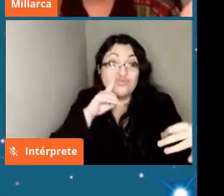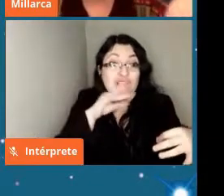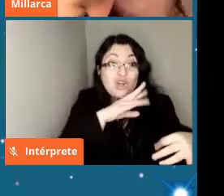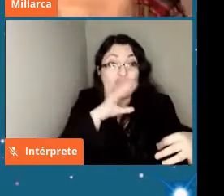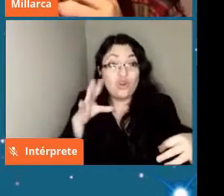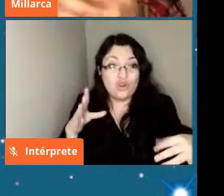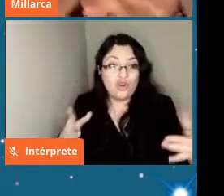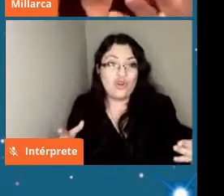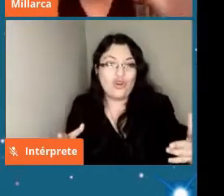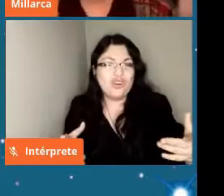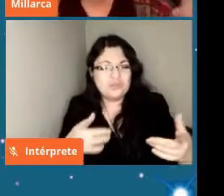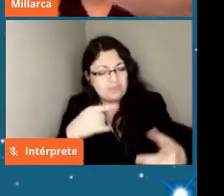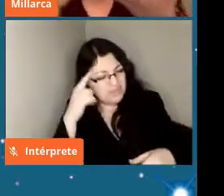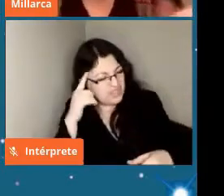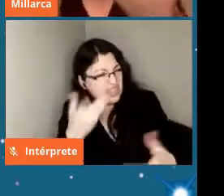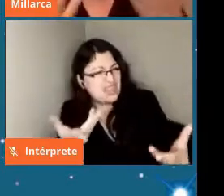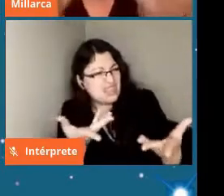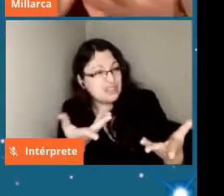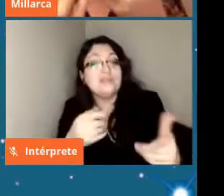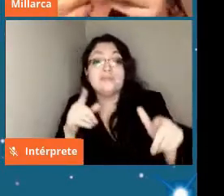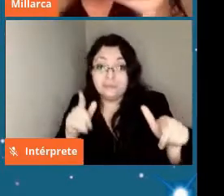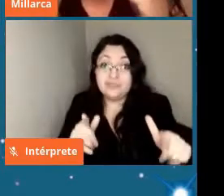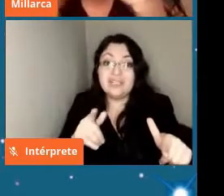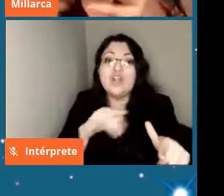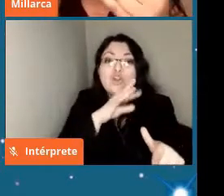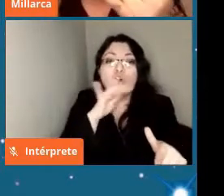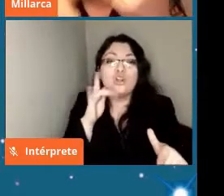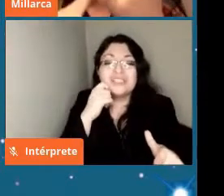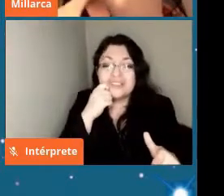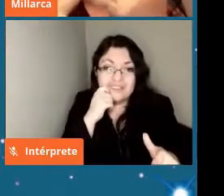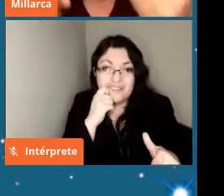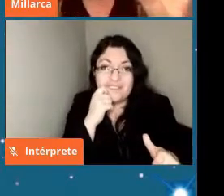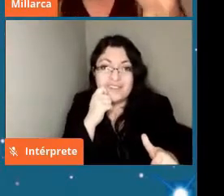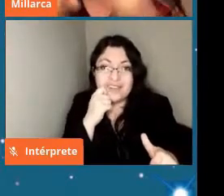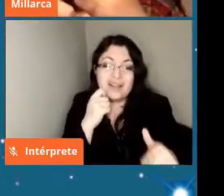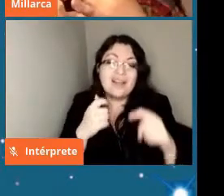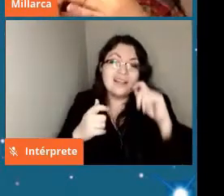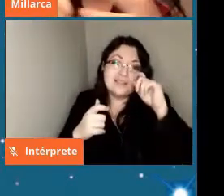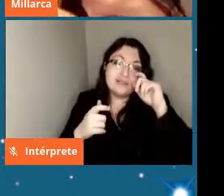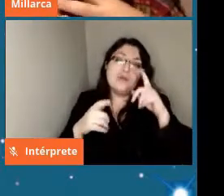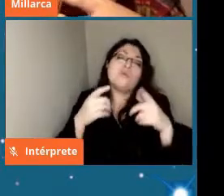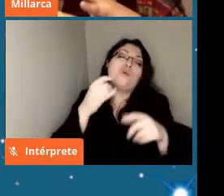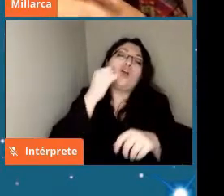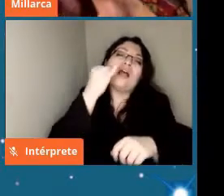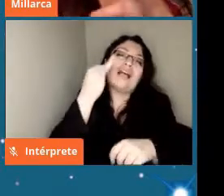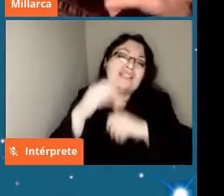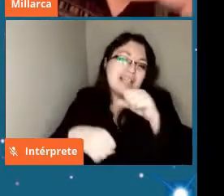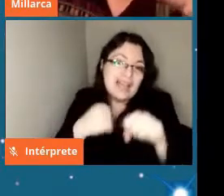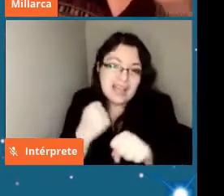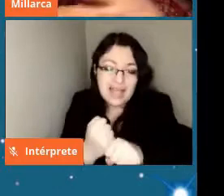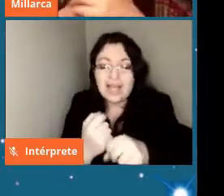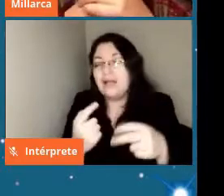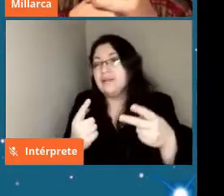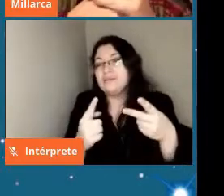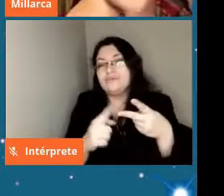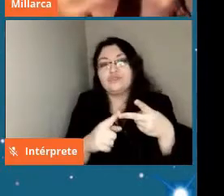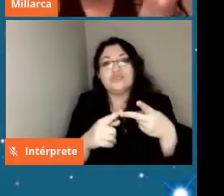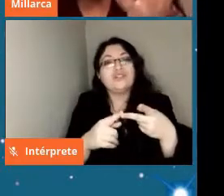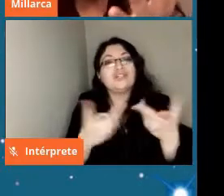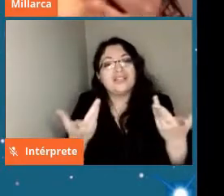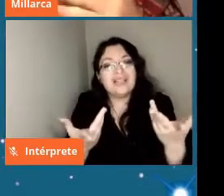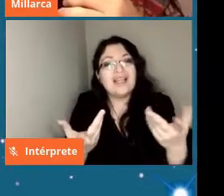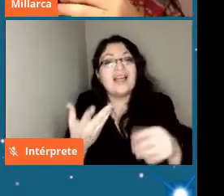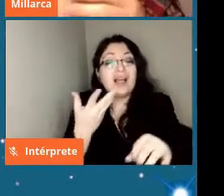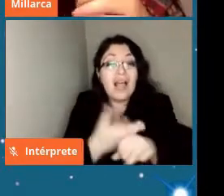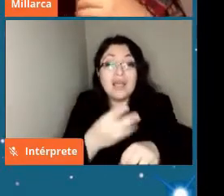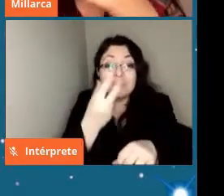que dice ¿qué es eso? bueno cada color significa una edad y que engloba entonces a muchas